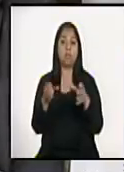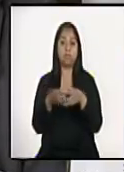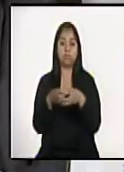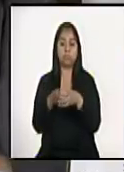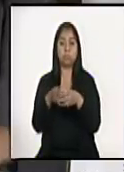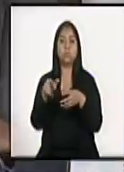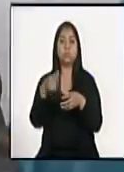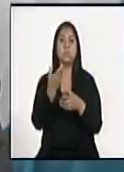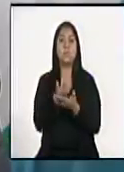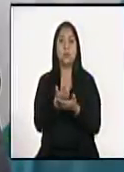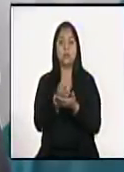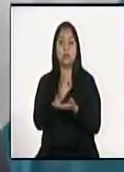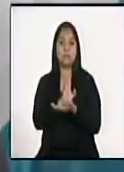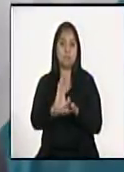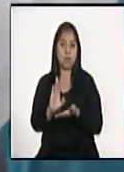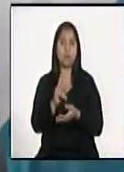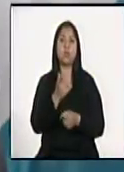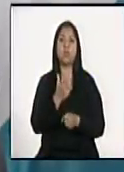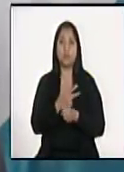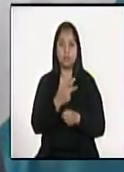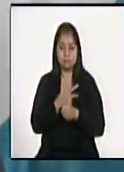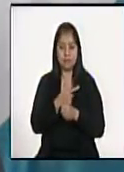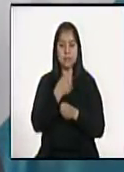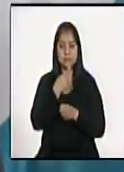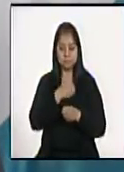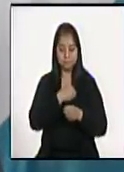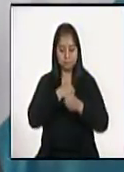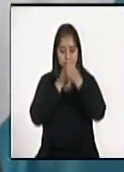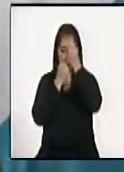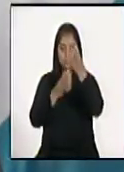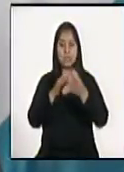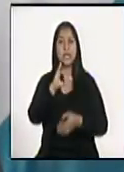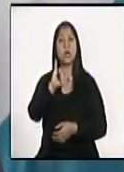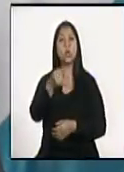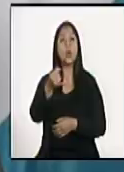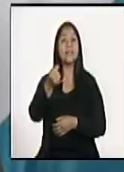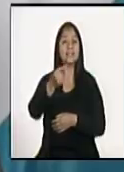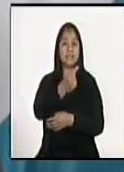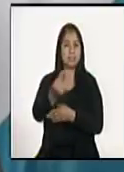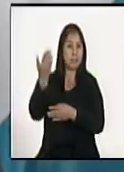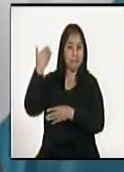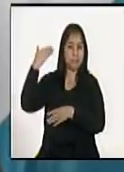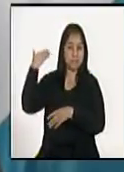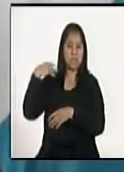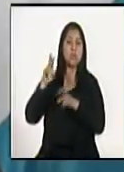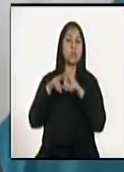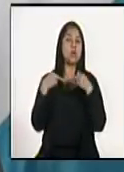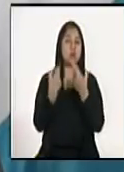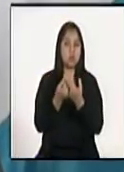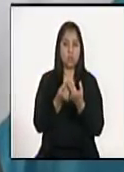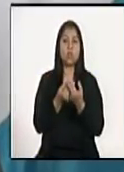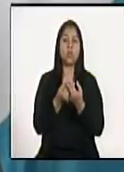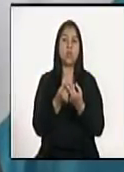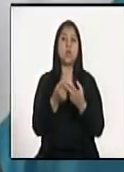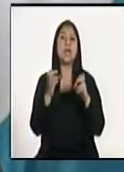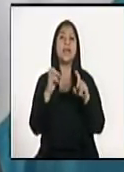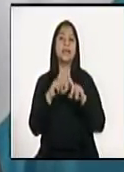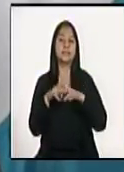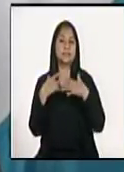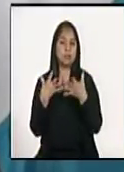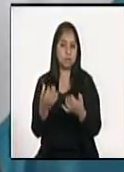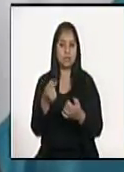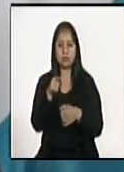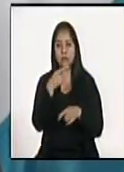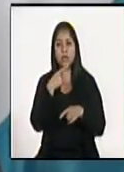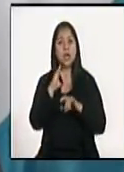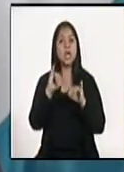el banco de Guatemala quiero comentarles que el día jueves de la semana pasada en una sesión extraordinaria Junta Monetaria